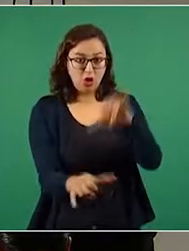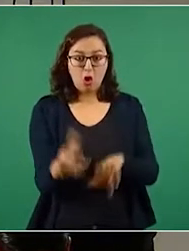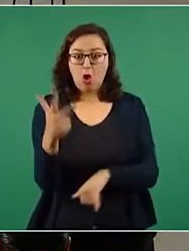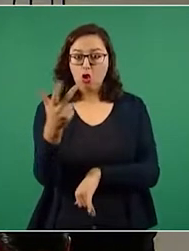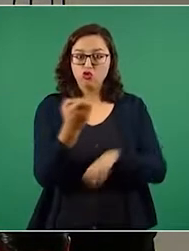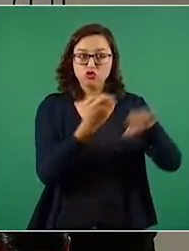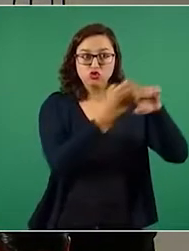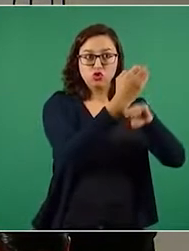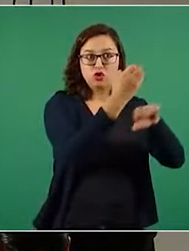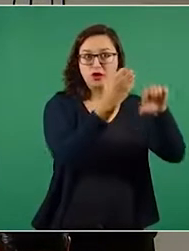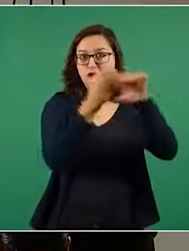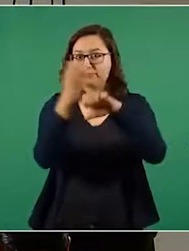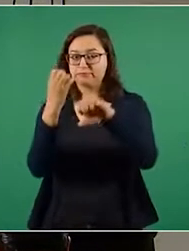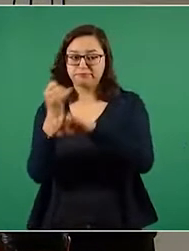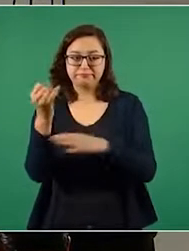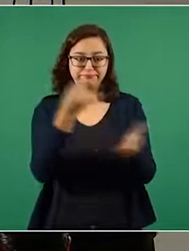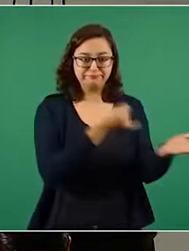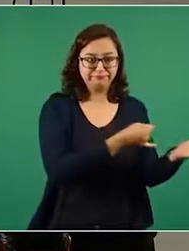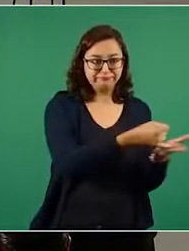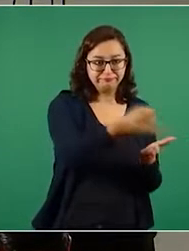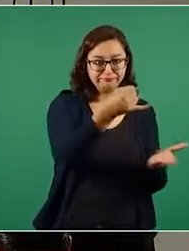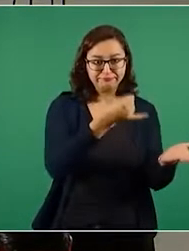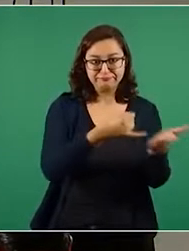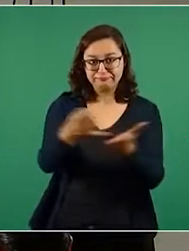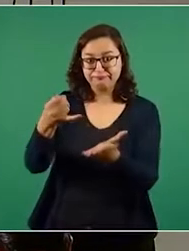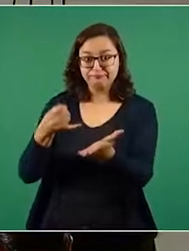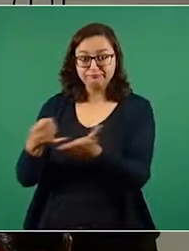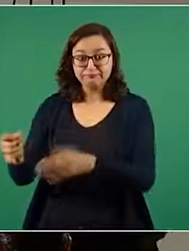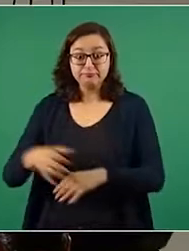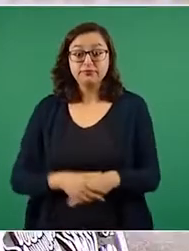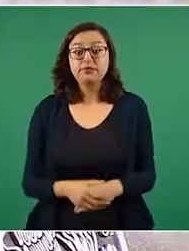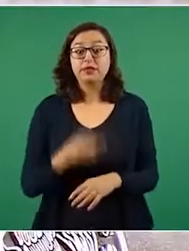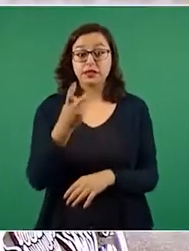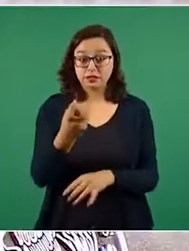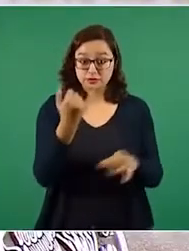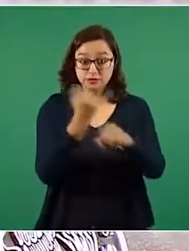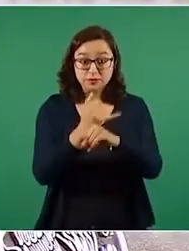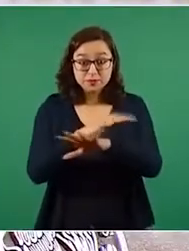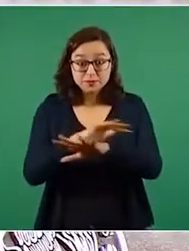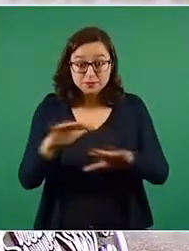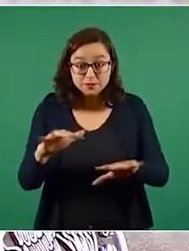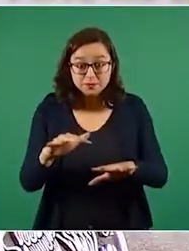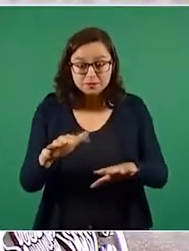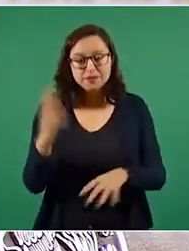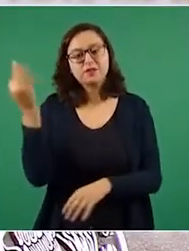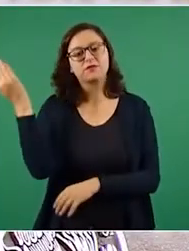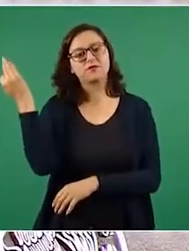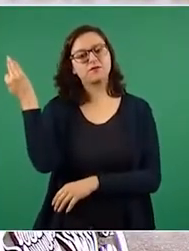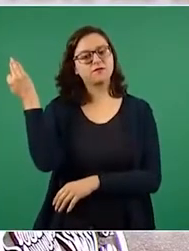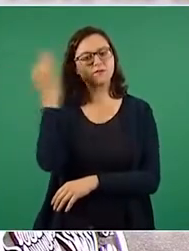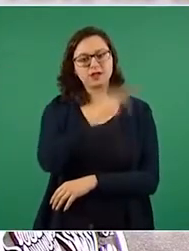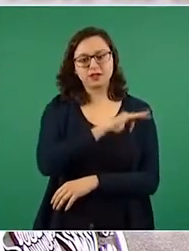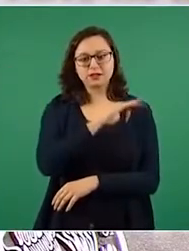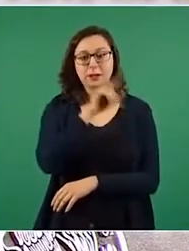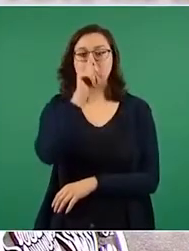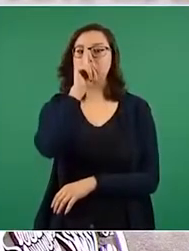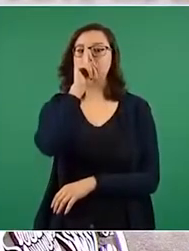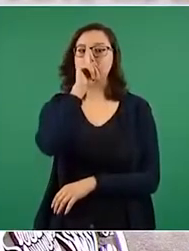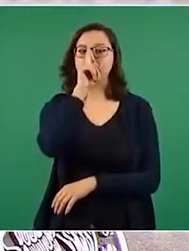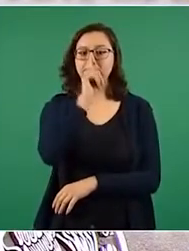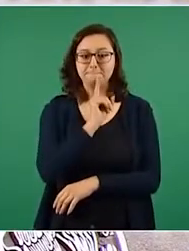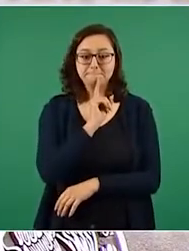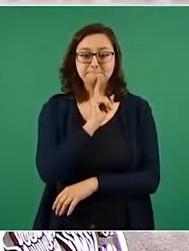para el programa Sembrando Vida. Esta información es falsa. En primer lugar, el presidente de la